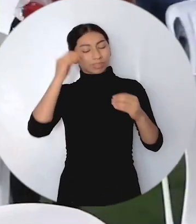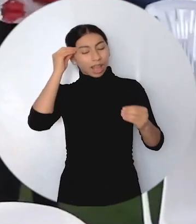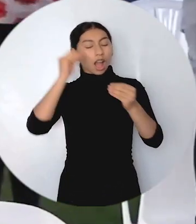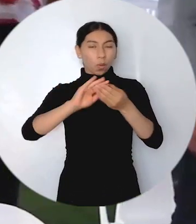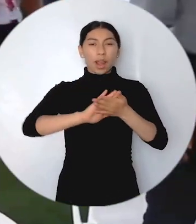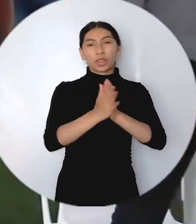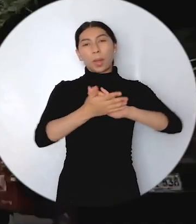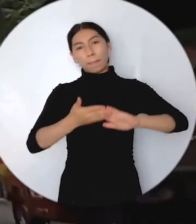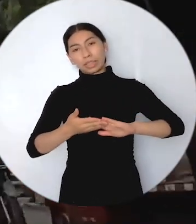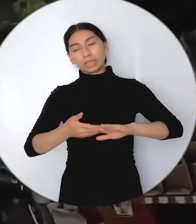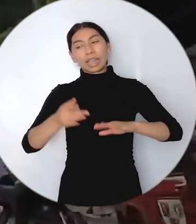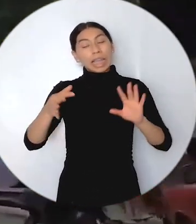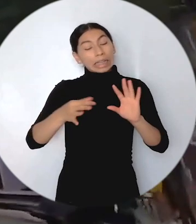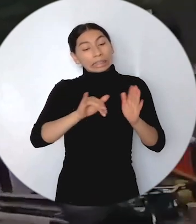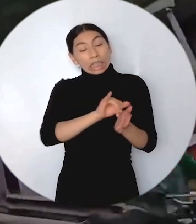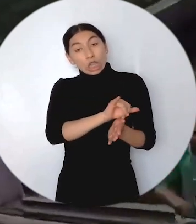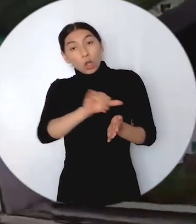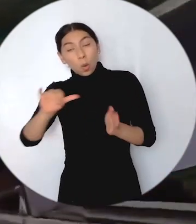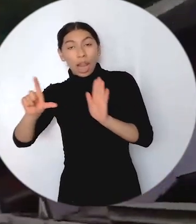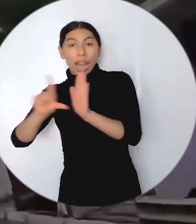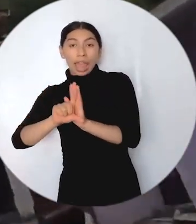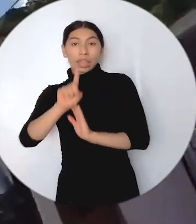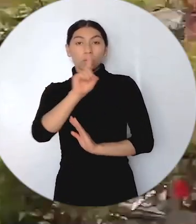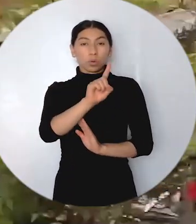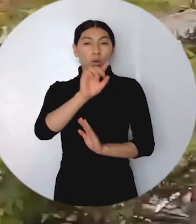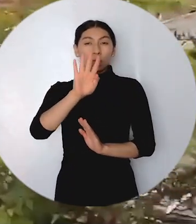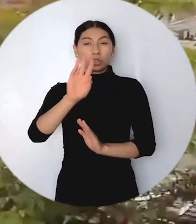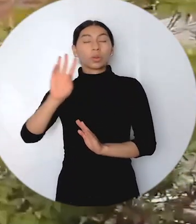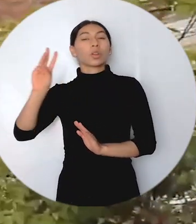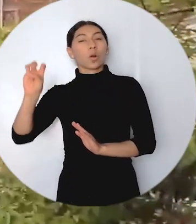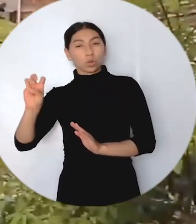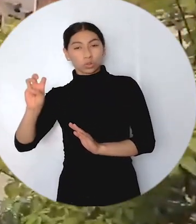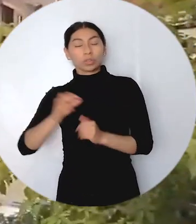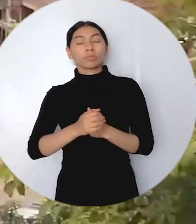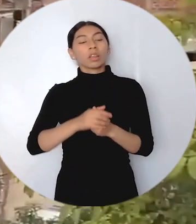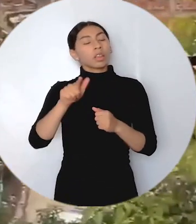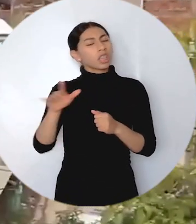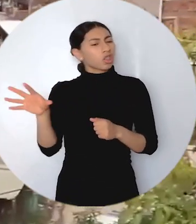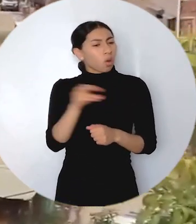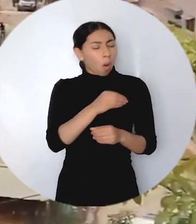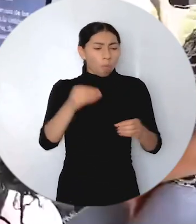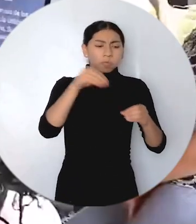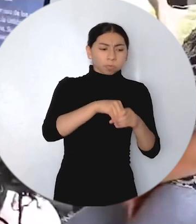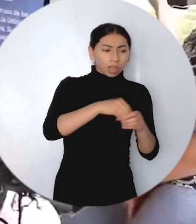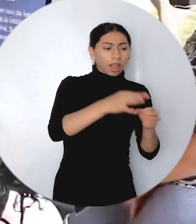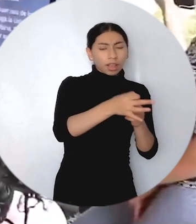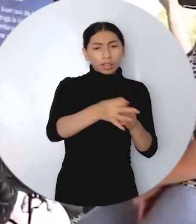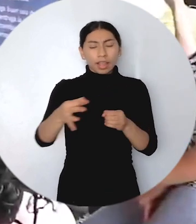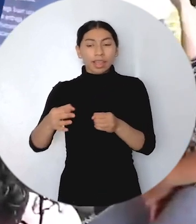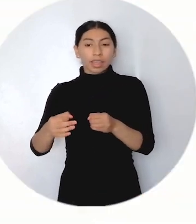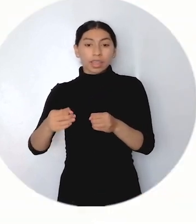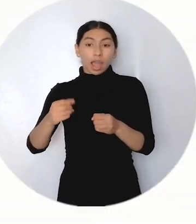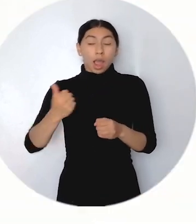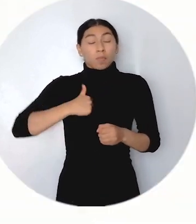vayan en la misma línea con los de la Ley 1448 y que se implementen efectivamente en los territorios todos los puntos en favor de las